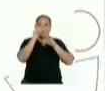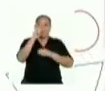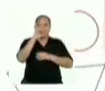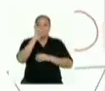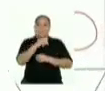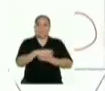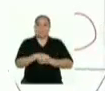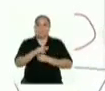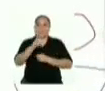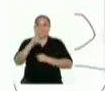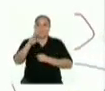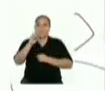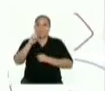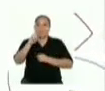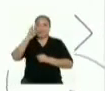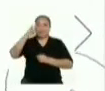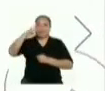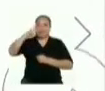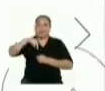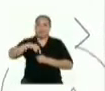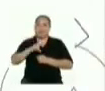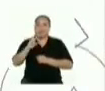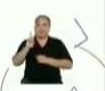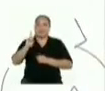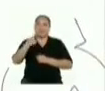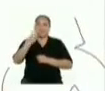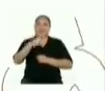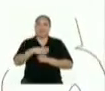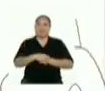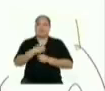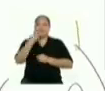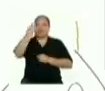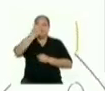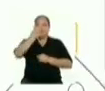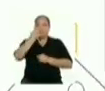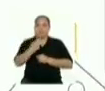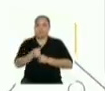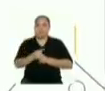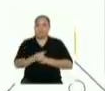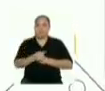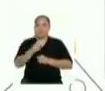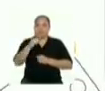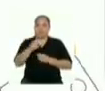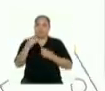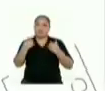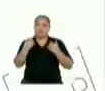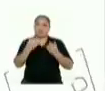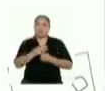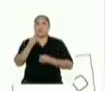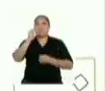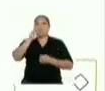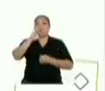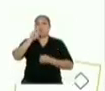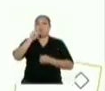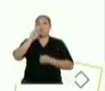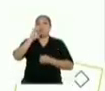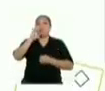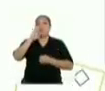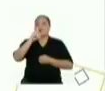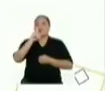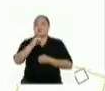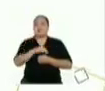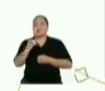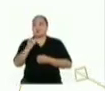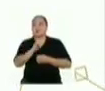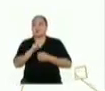iguales. El volumen del octaedro será el doble de cada una de las pirámides que forman el octaedro, siendo